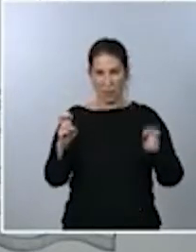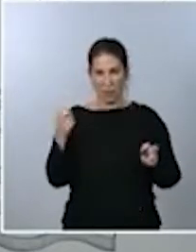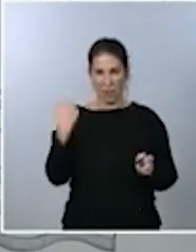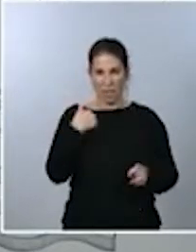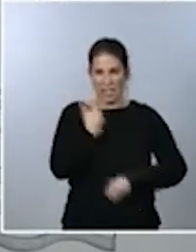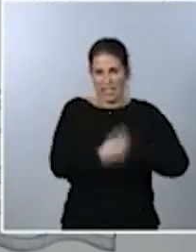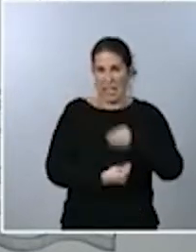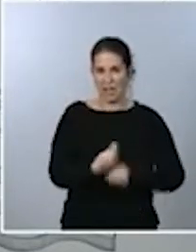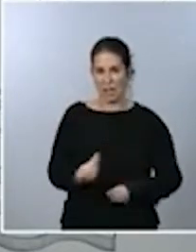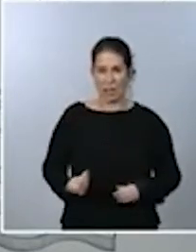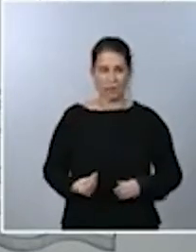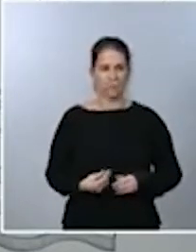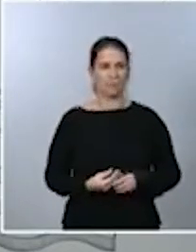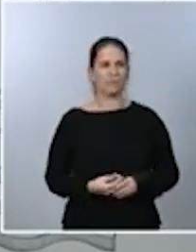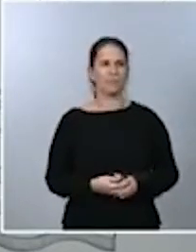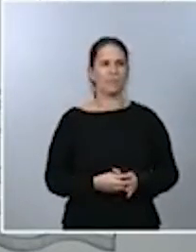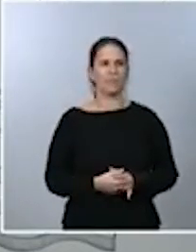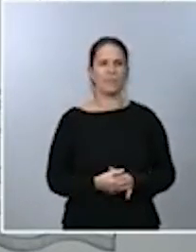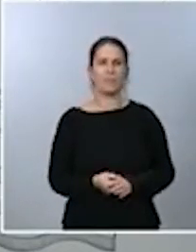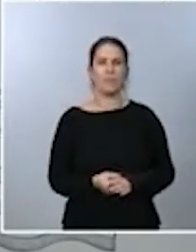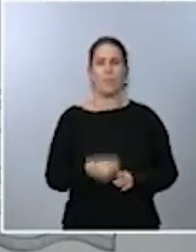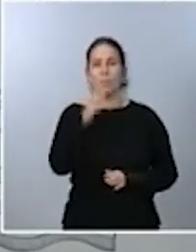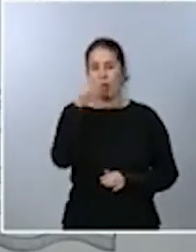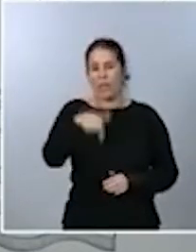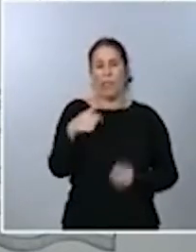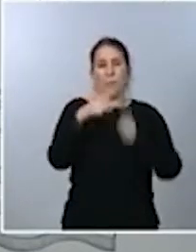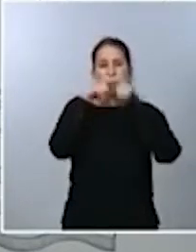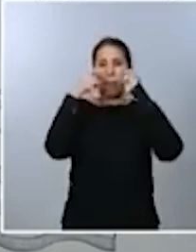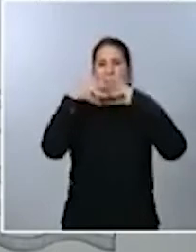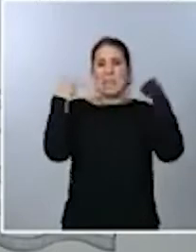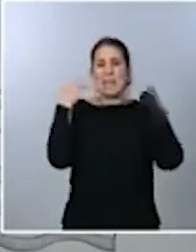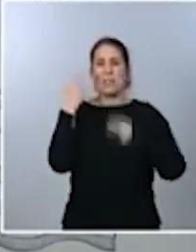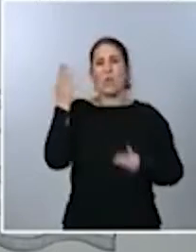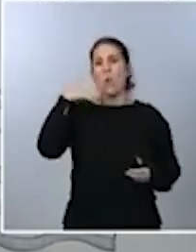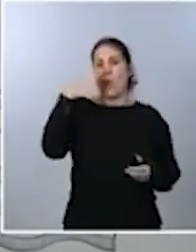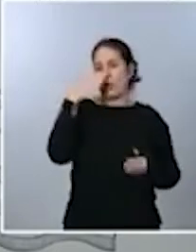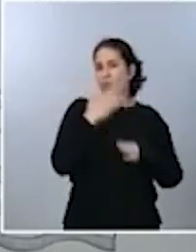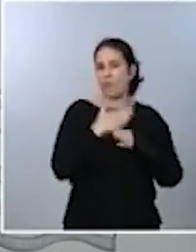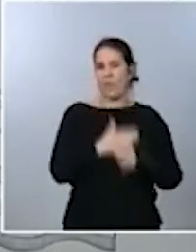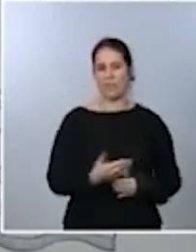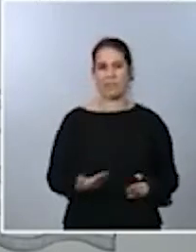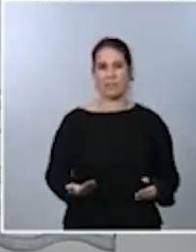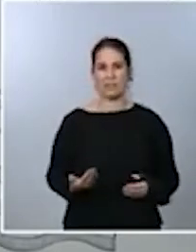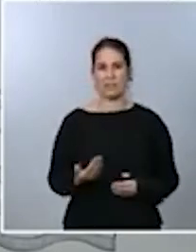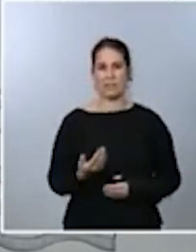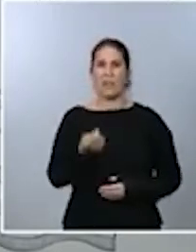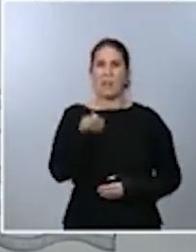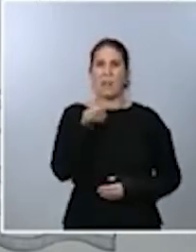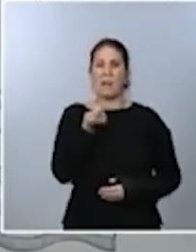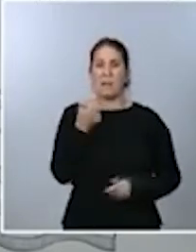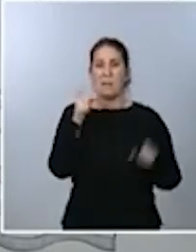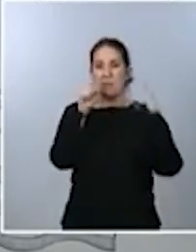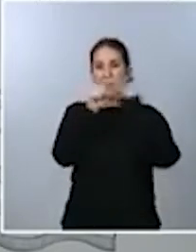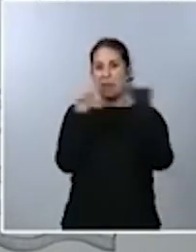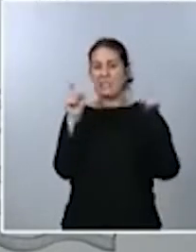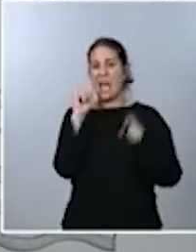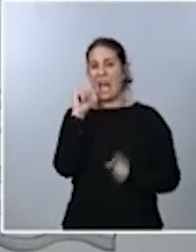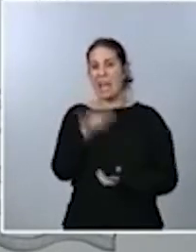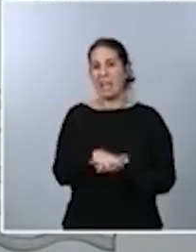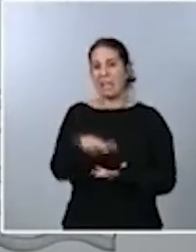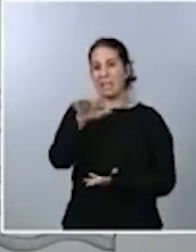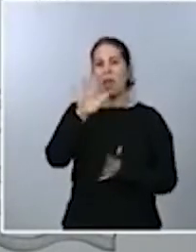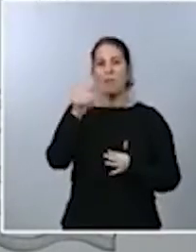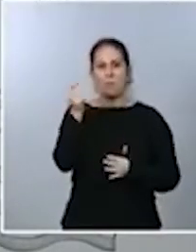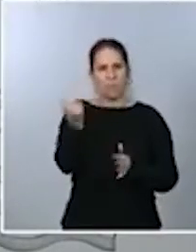la falta de oferta de mascarilla, es decir, las pocas empresas que tenían a disposición stock de las mascarillas, elevó el precio de las